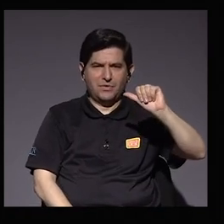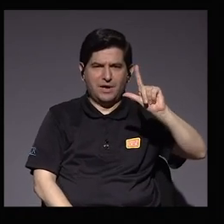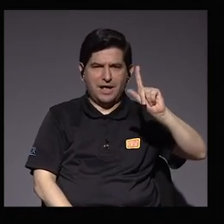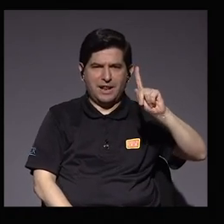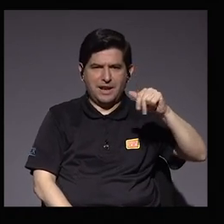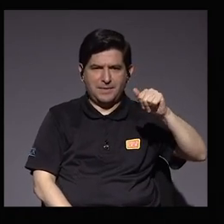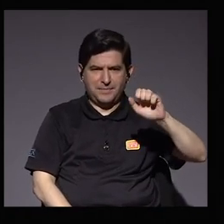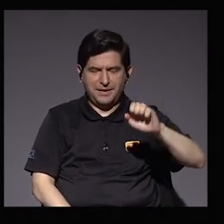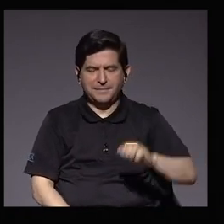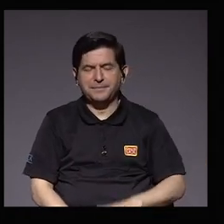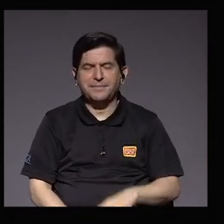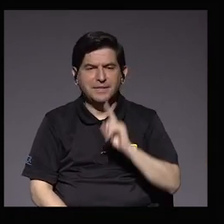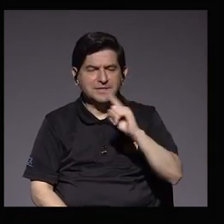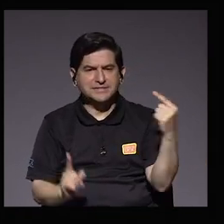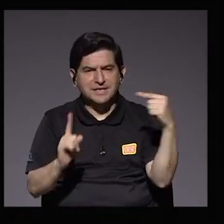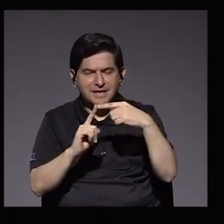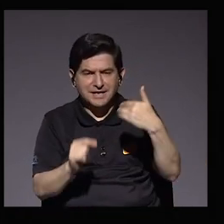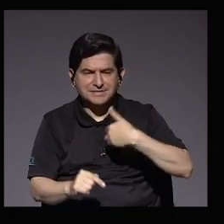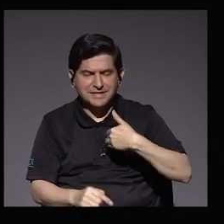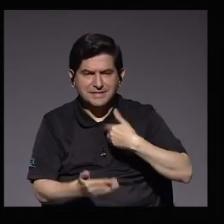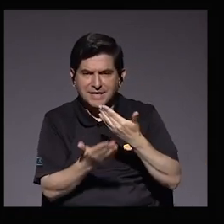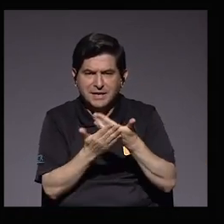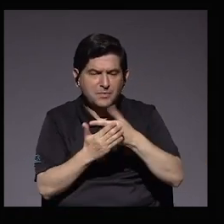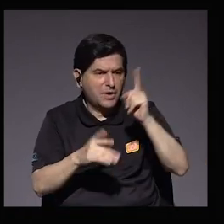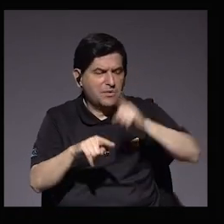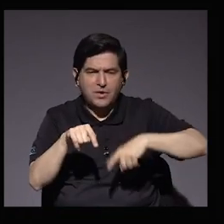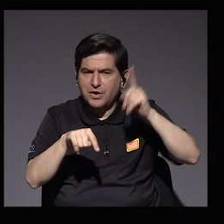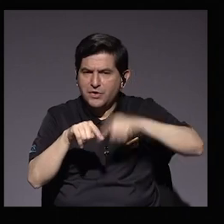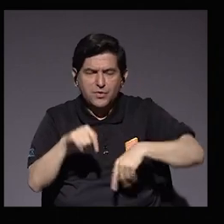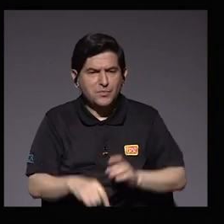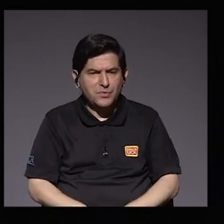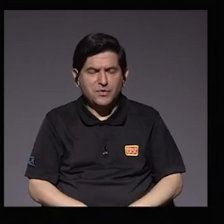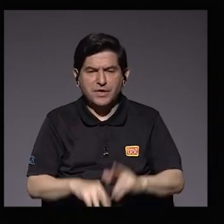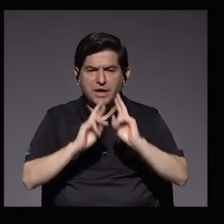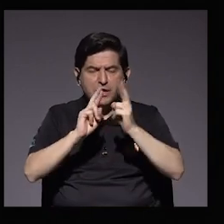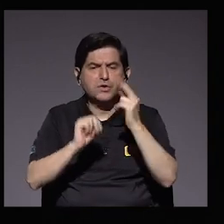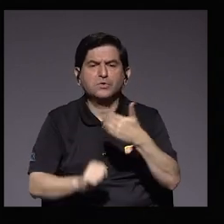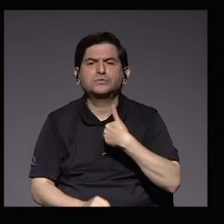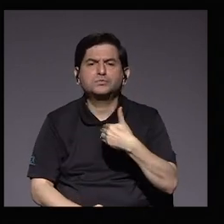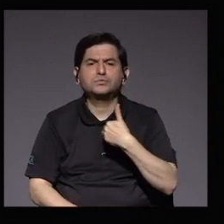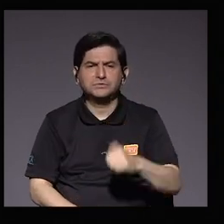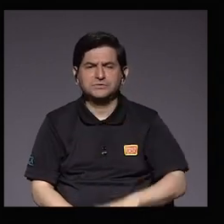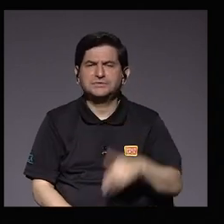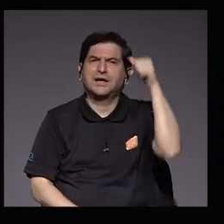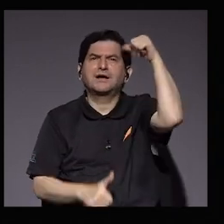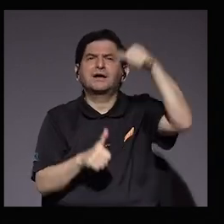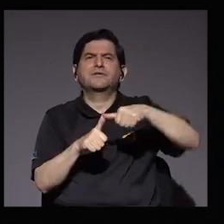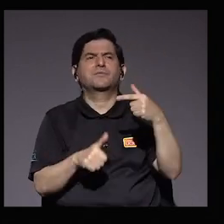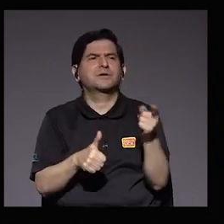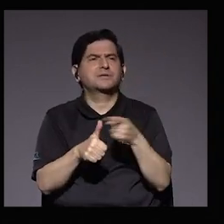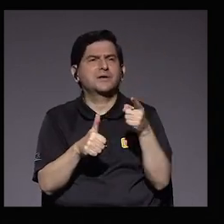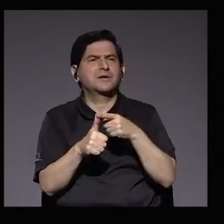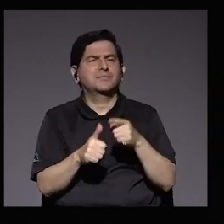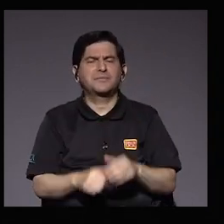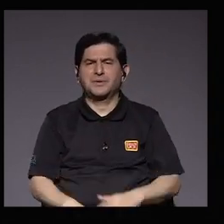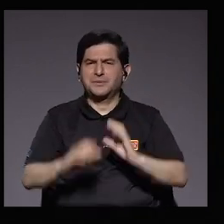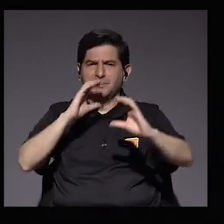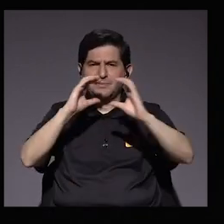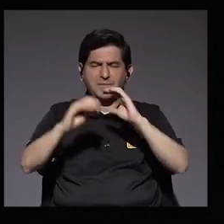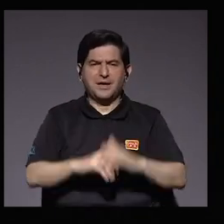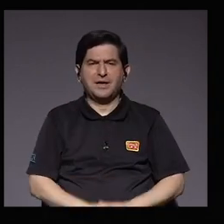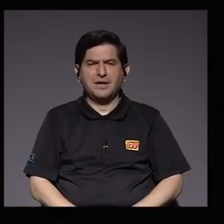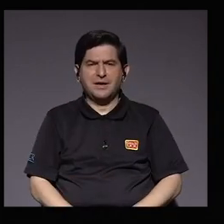muchísimo que hasta que no se pueda hacer la prueba, no se pueden obviamente sacar los resultados. Recuerdo la primera conversación que tuve